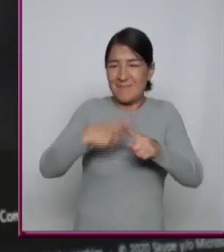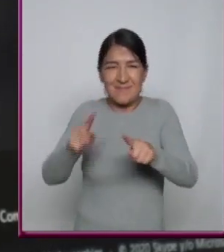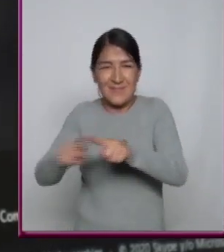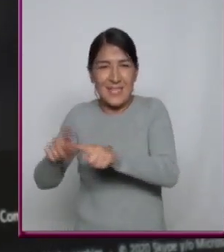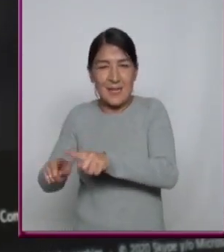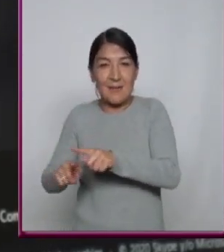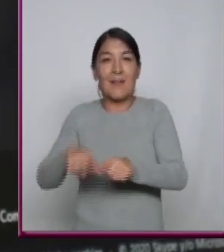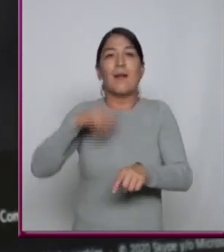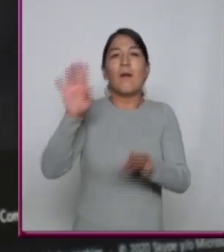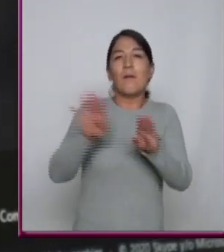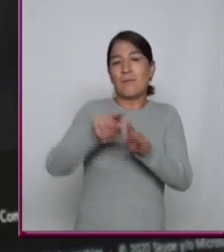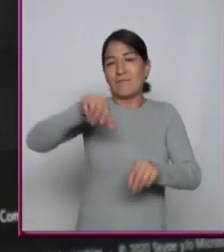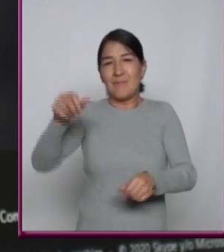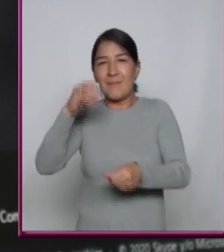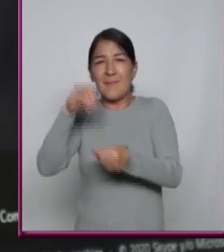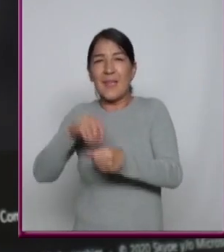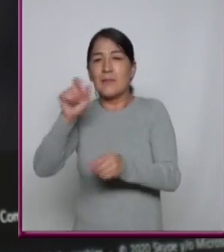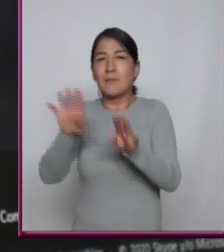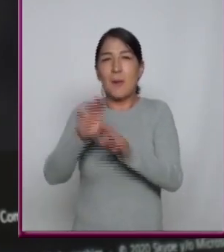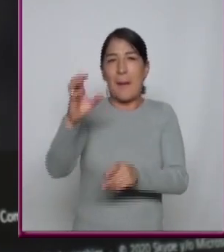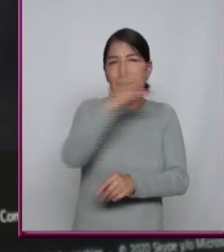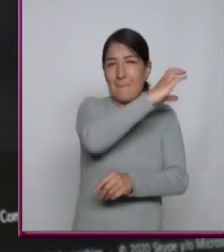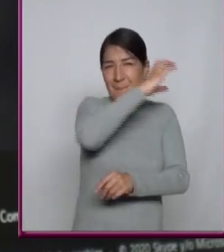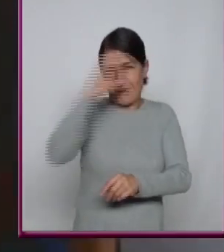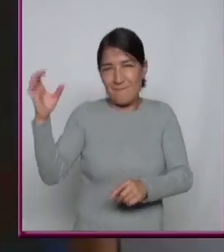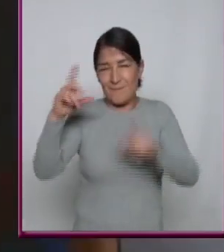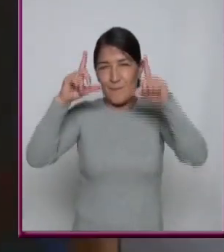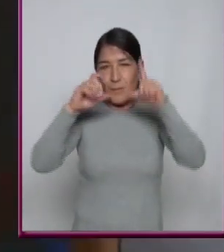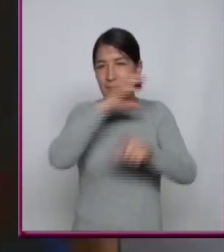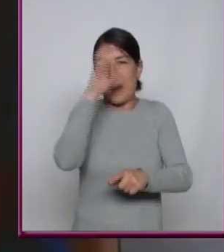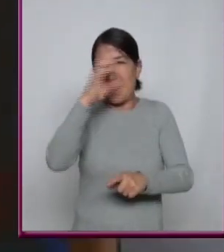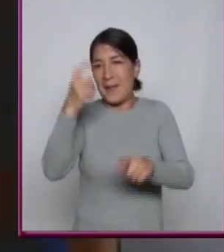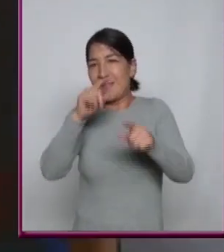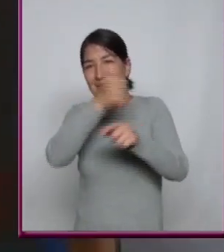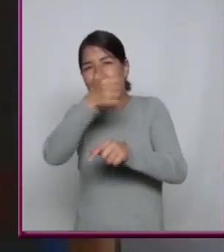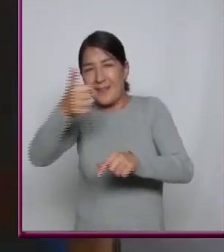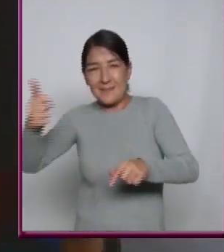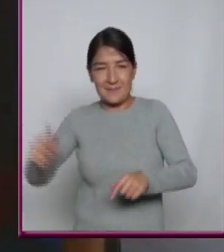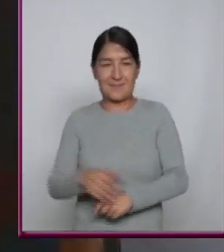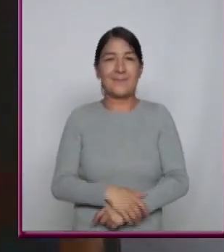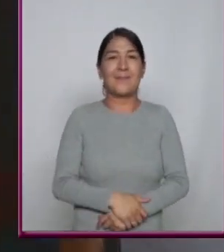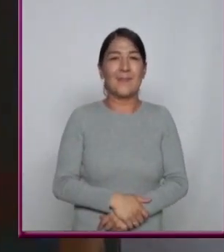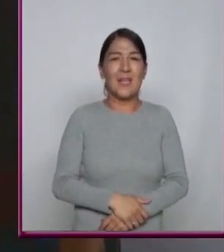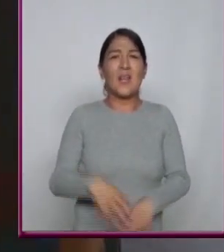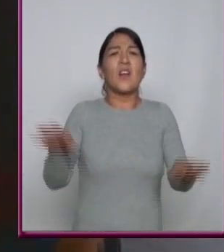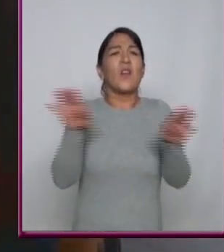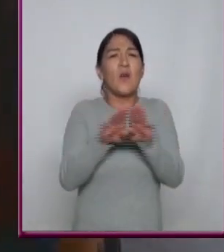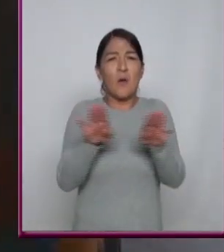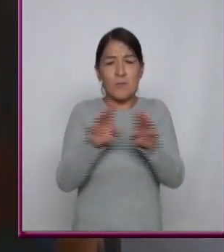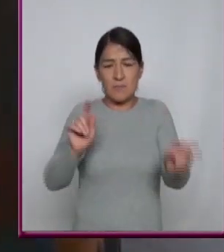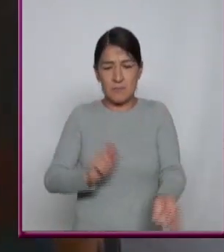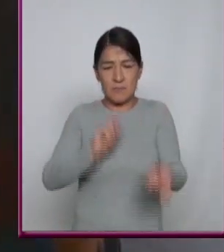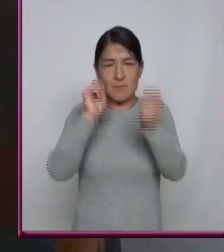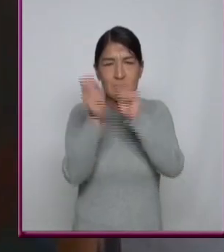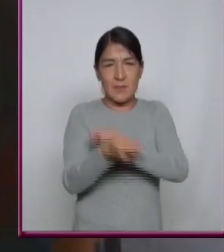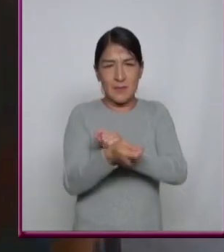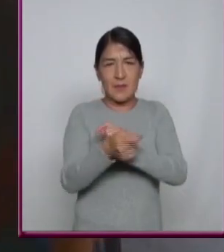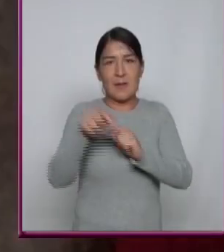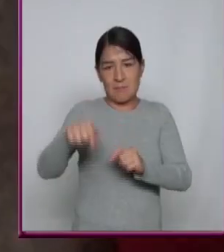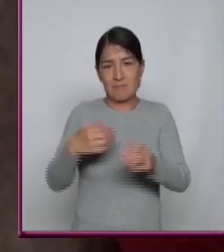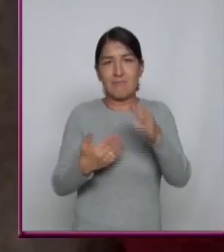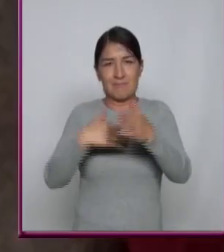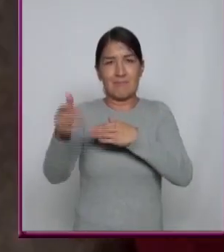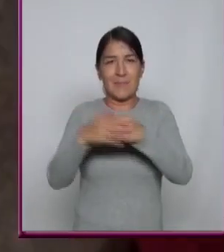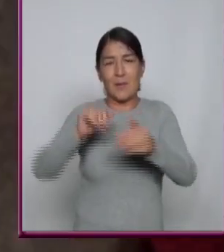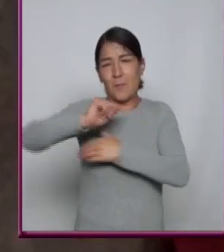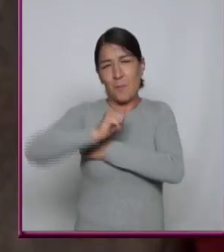como fotografías Sucesivas De la onda ¿Podría decirnos también Cómo se codifica En los tres formatos Más comunes?